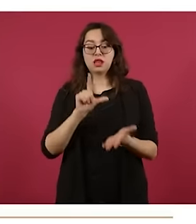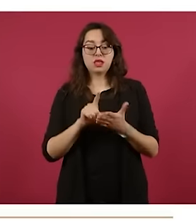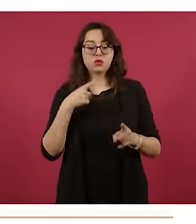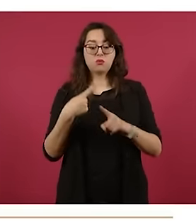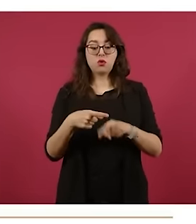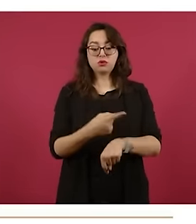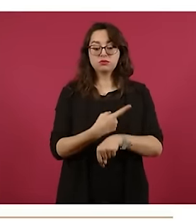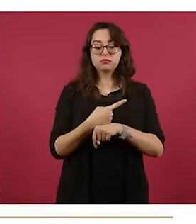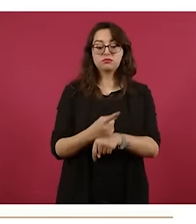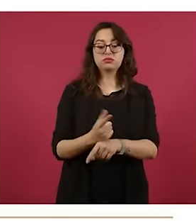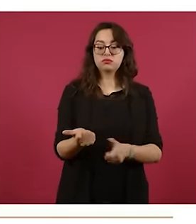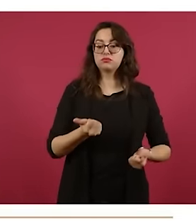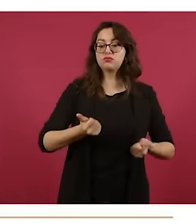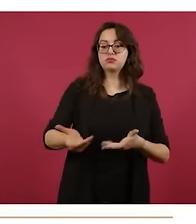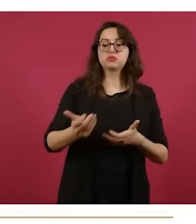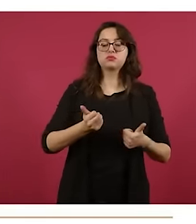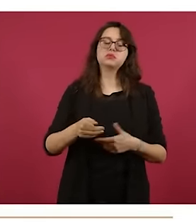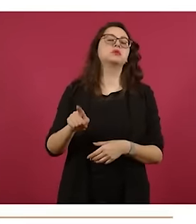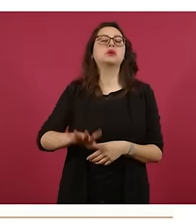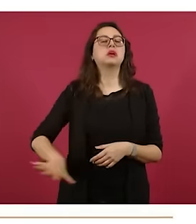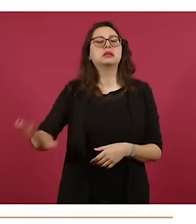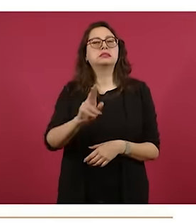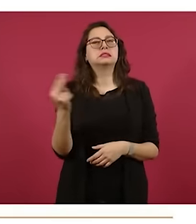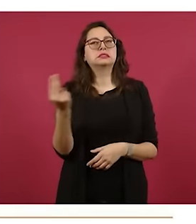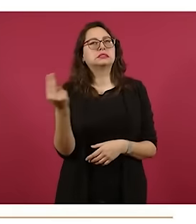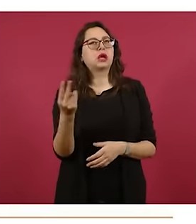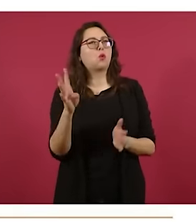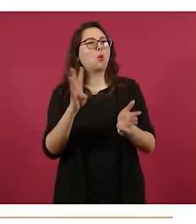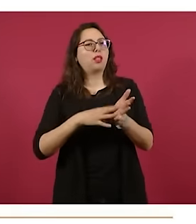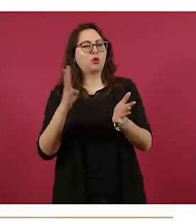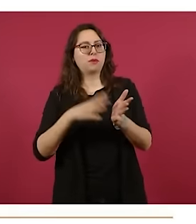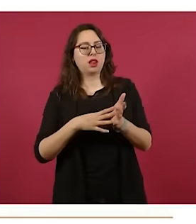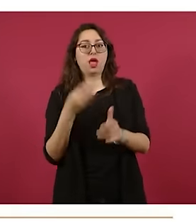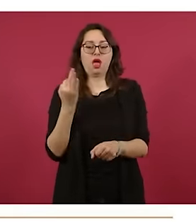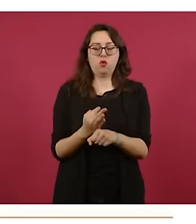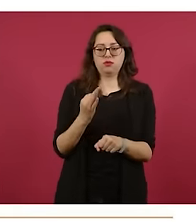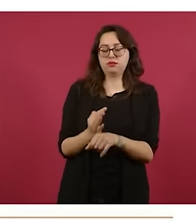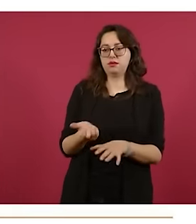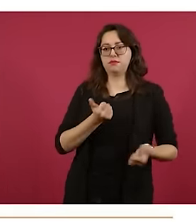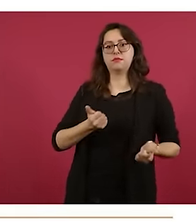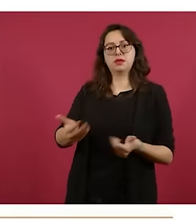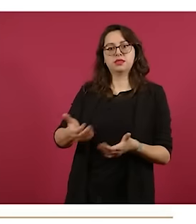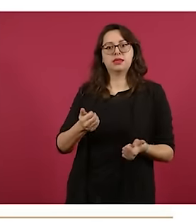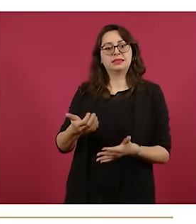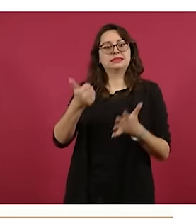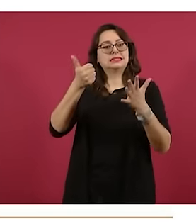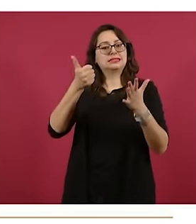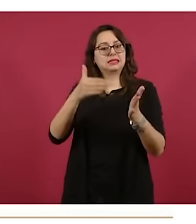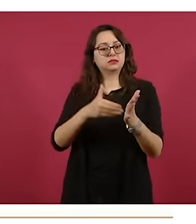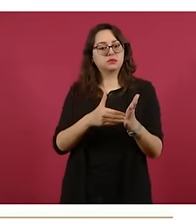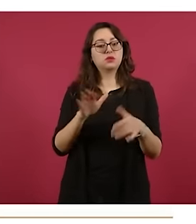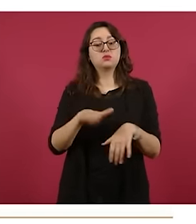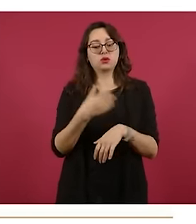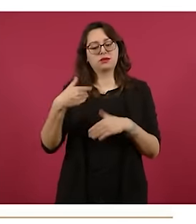es cercana a los cuatro mil litros por segundo. Estos seis mil trescientos cuarenta y dos litros por segundo es para satisfacer